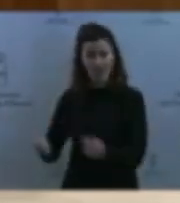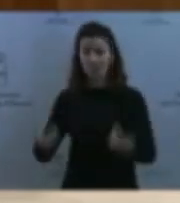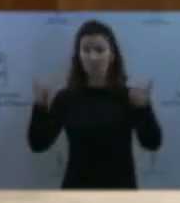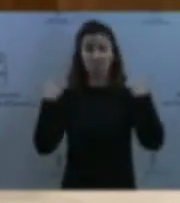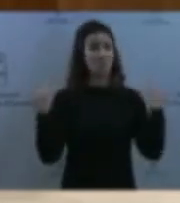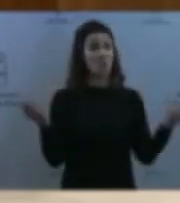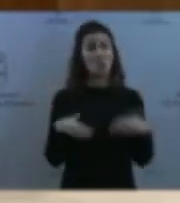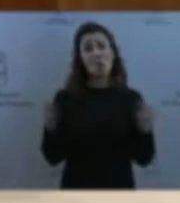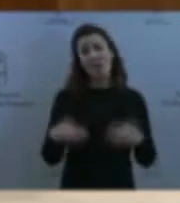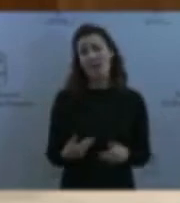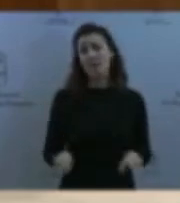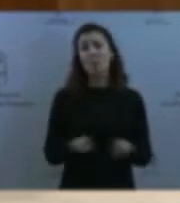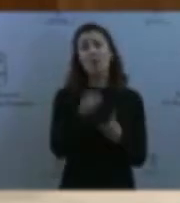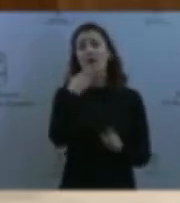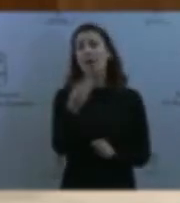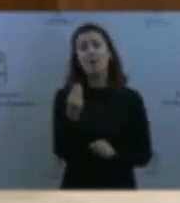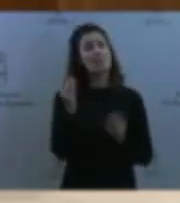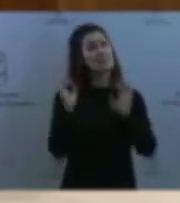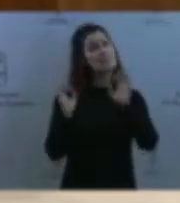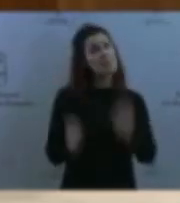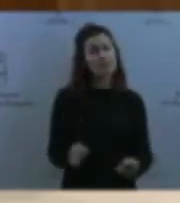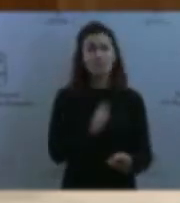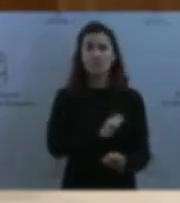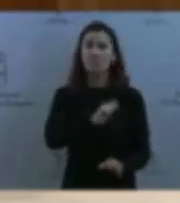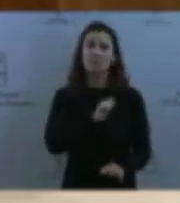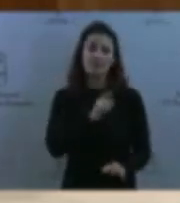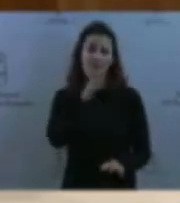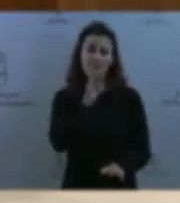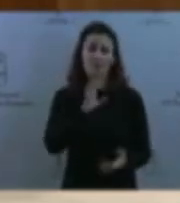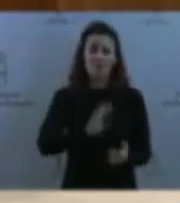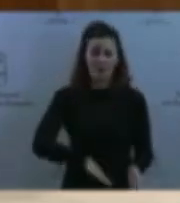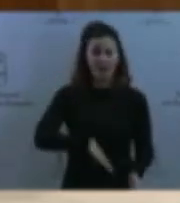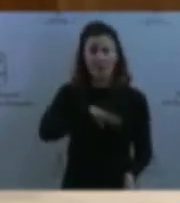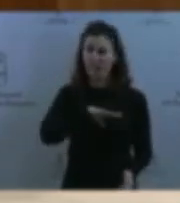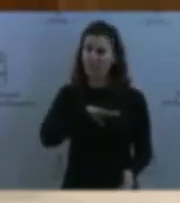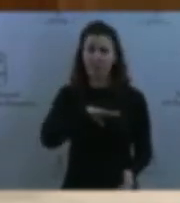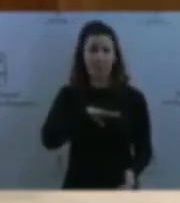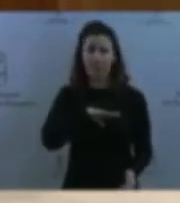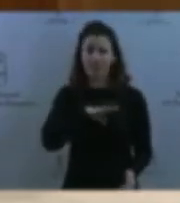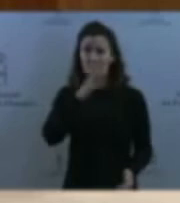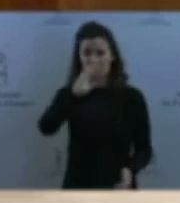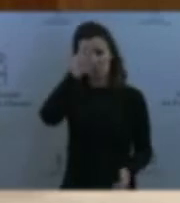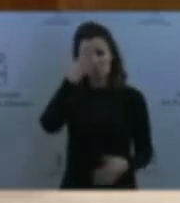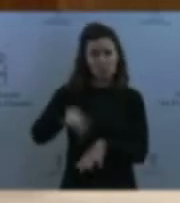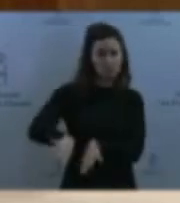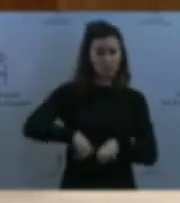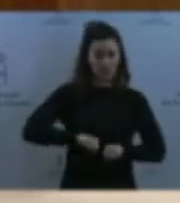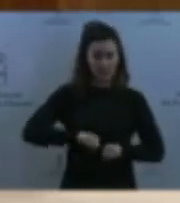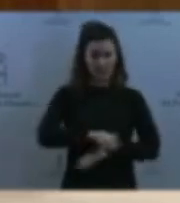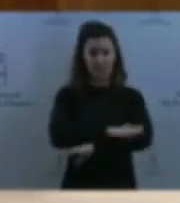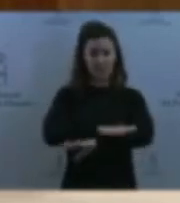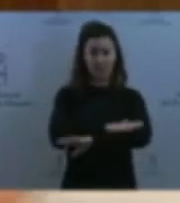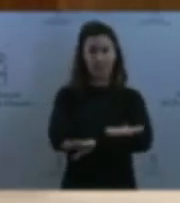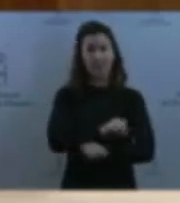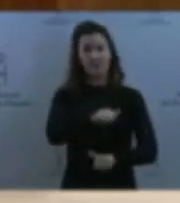responsabilidad que no les corresponde asumir cuando están bajo la tutela de una Administración al amparo de un proyecto socioeducativo de un centro